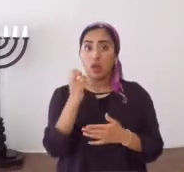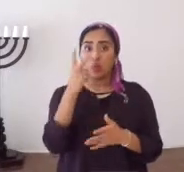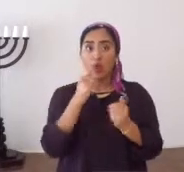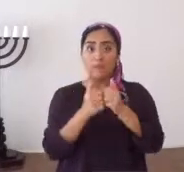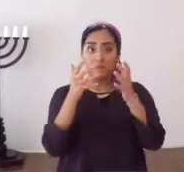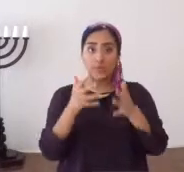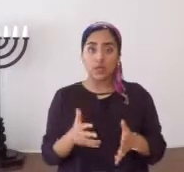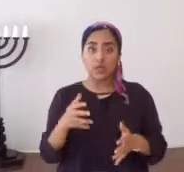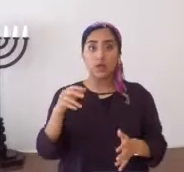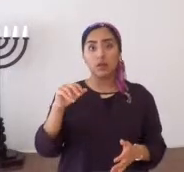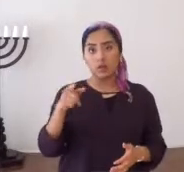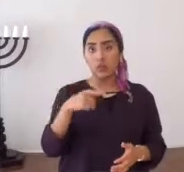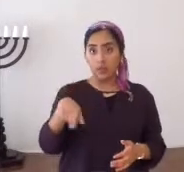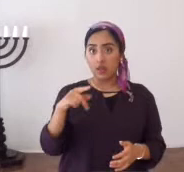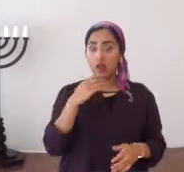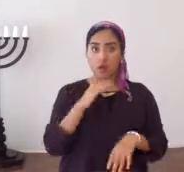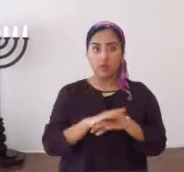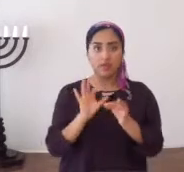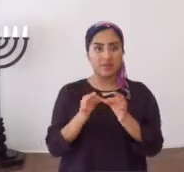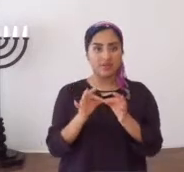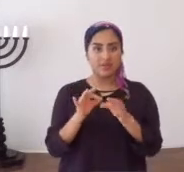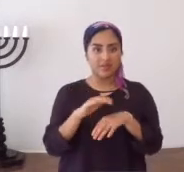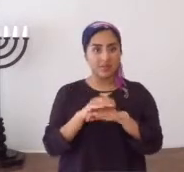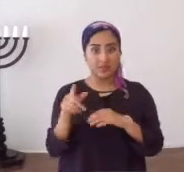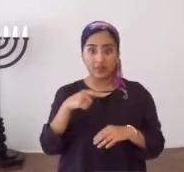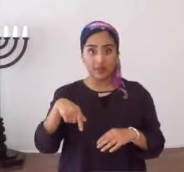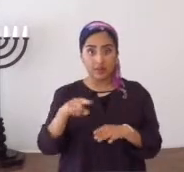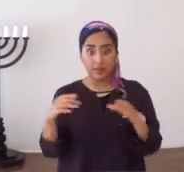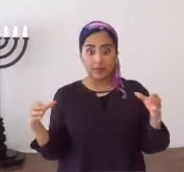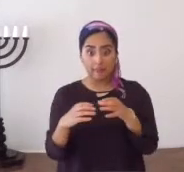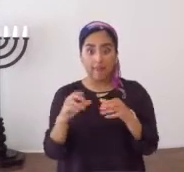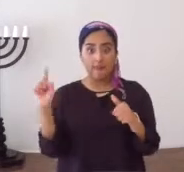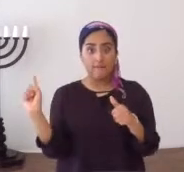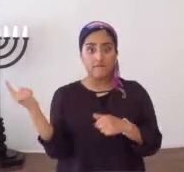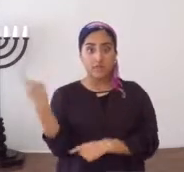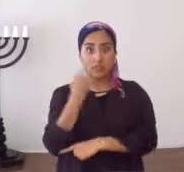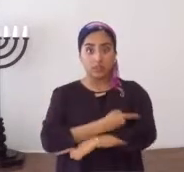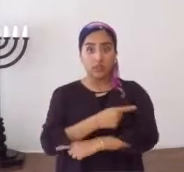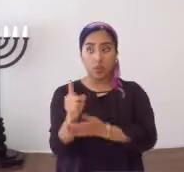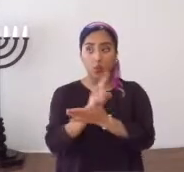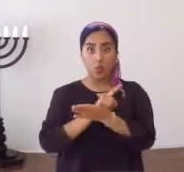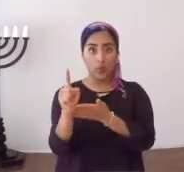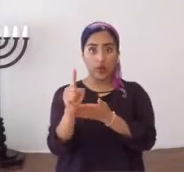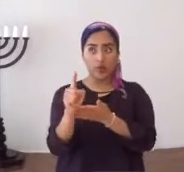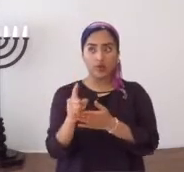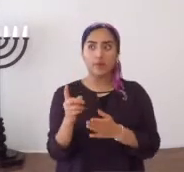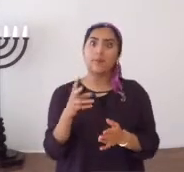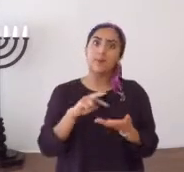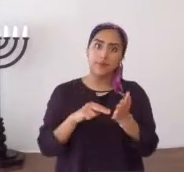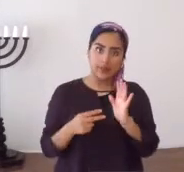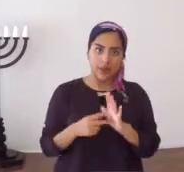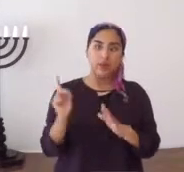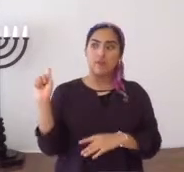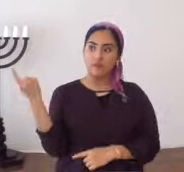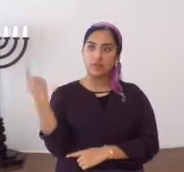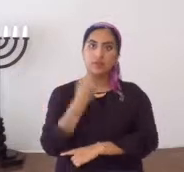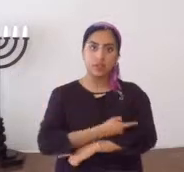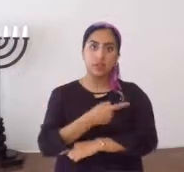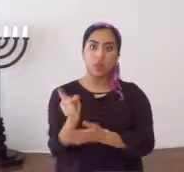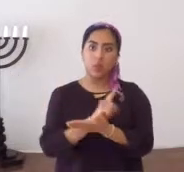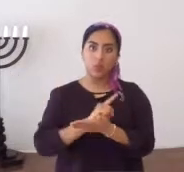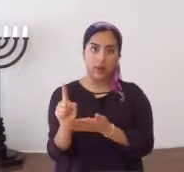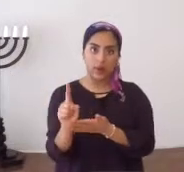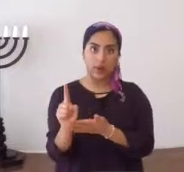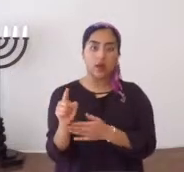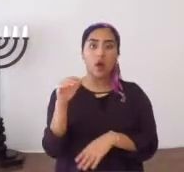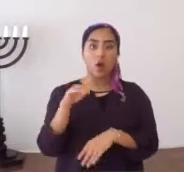bueno, es que los apóstoles, así está en las traducciones en español, se reunían el primer día de la semana. Entonces, por lo tanto, es el primer